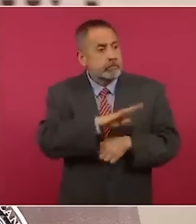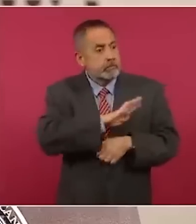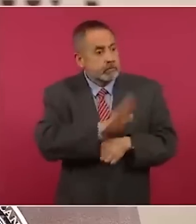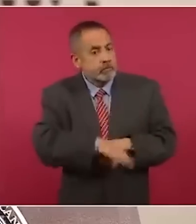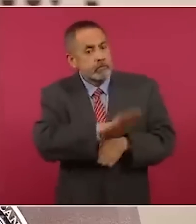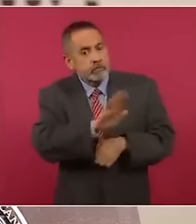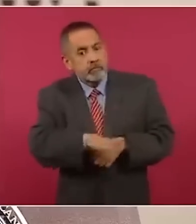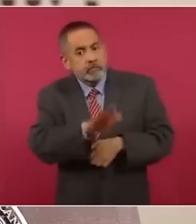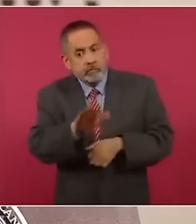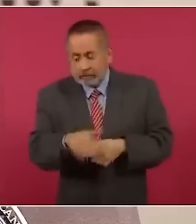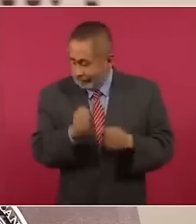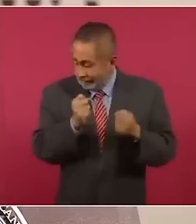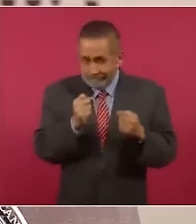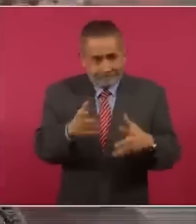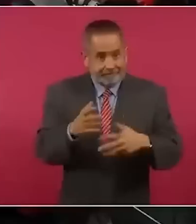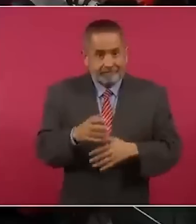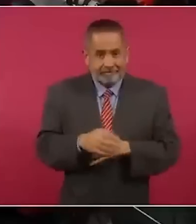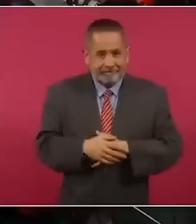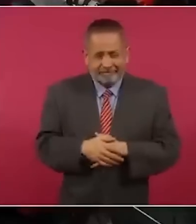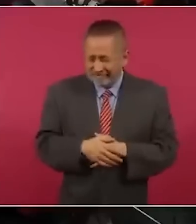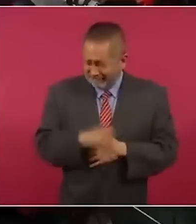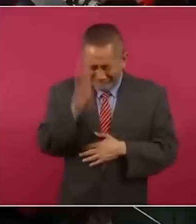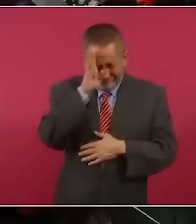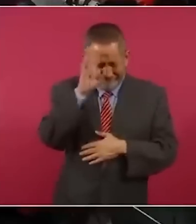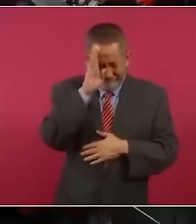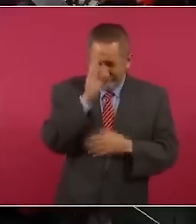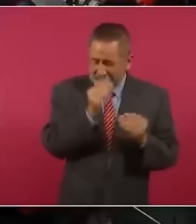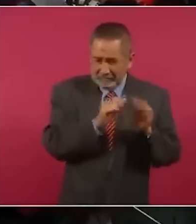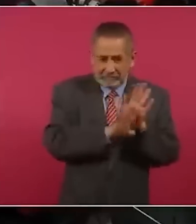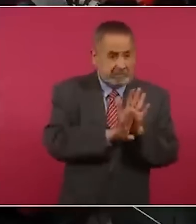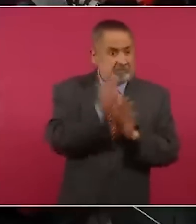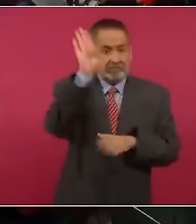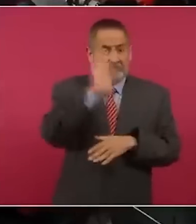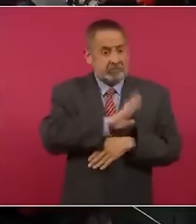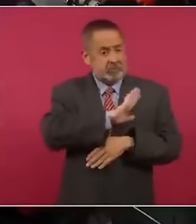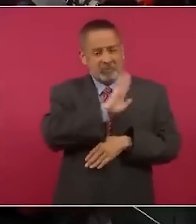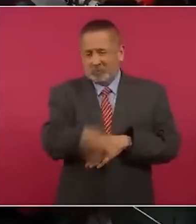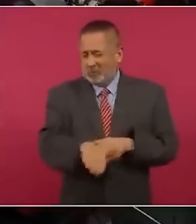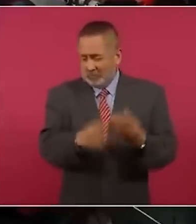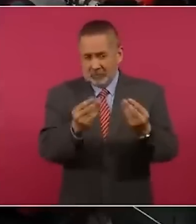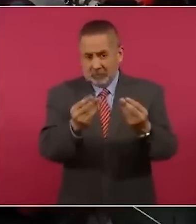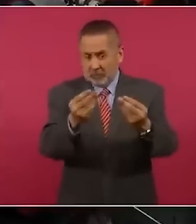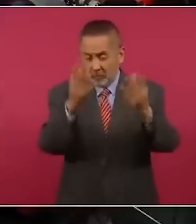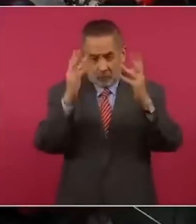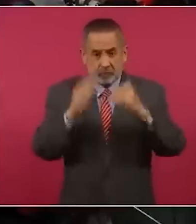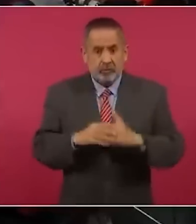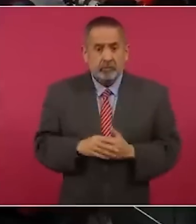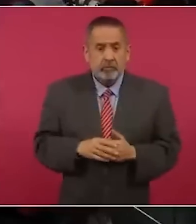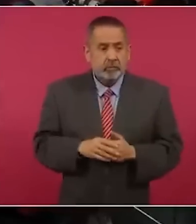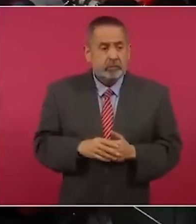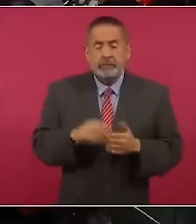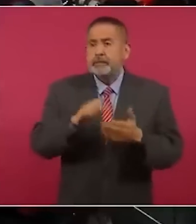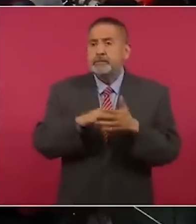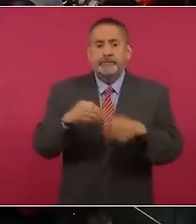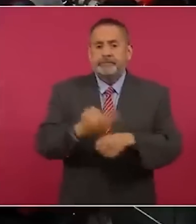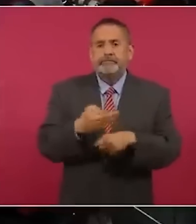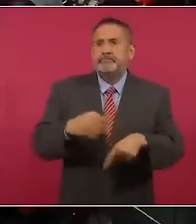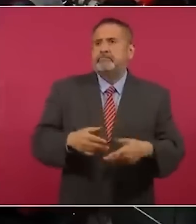muertes, pero extraordinariamente al grado de que para ya estas fechas